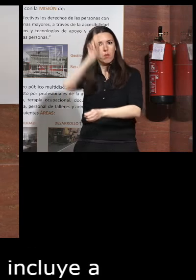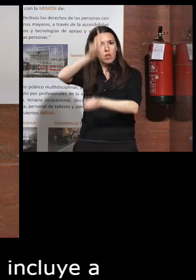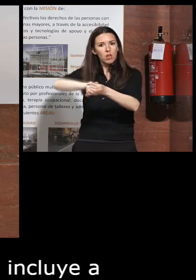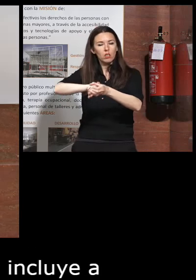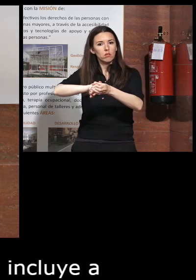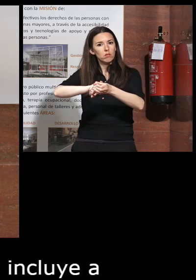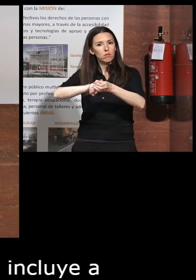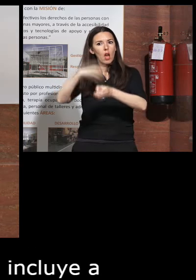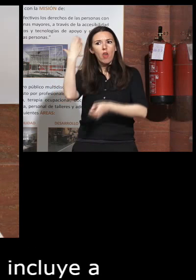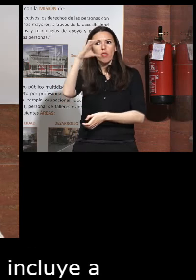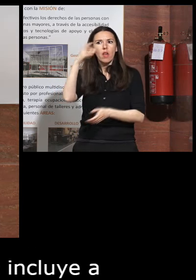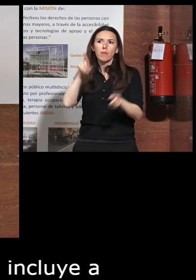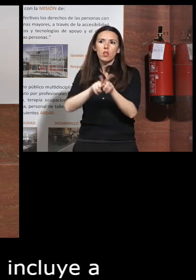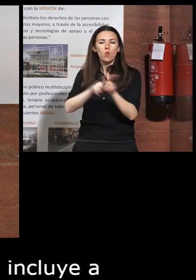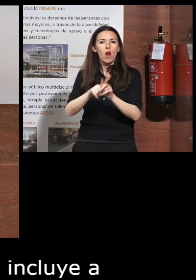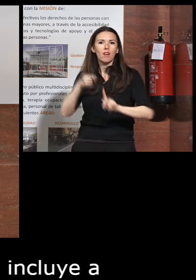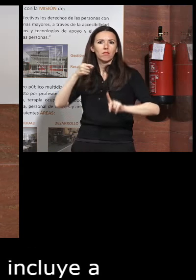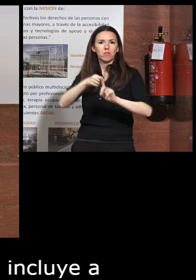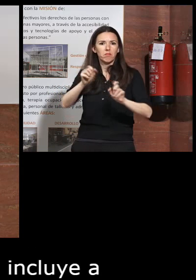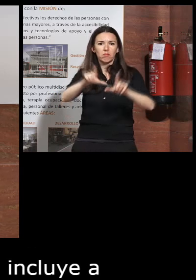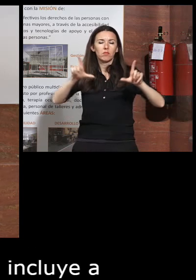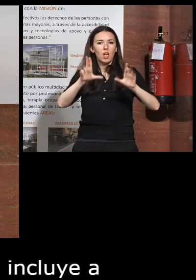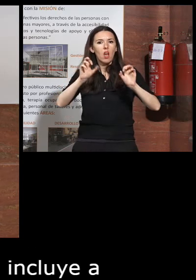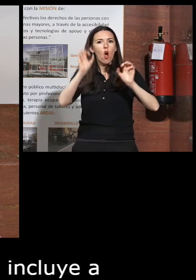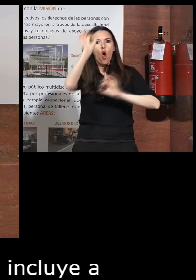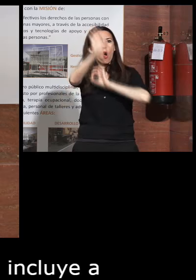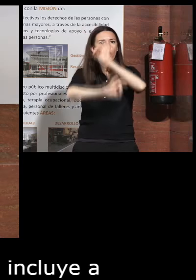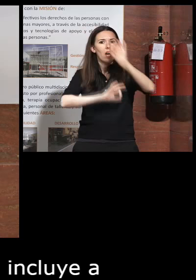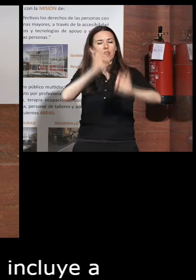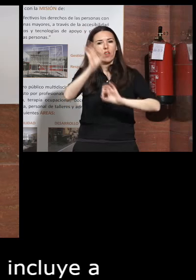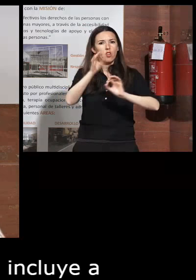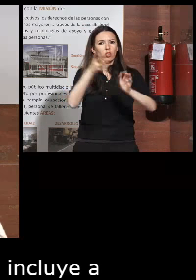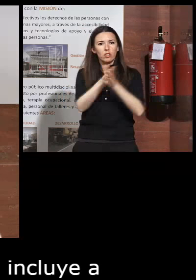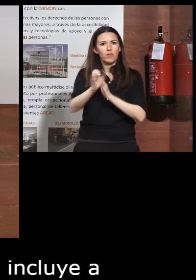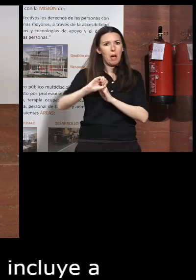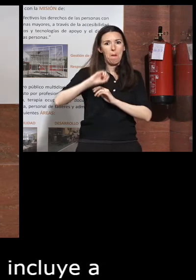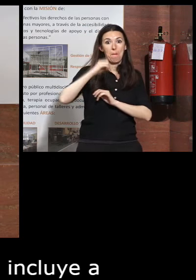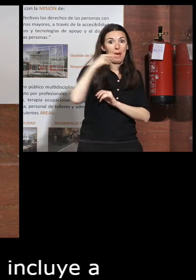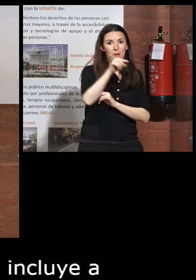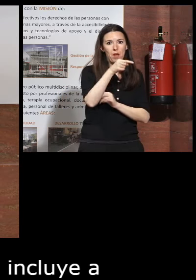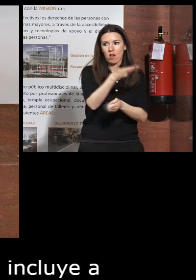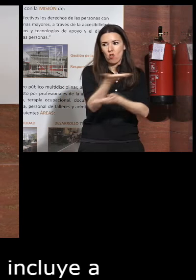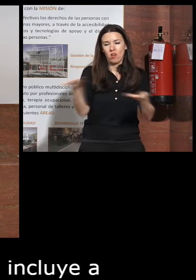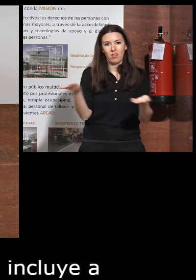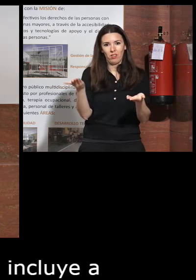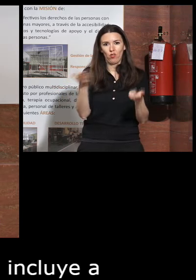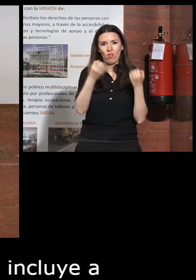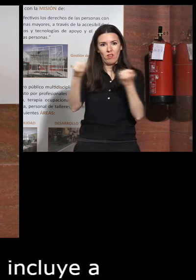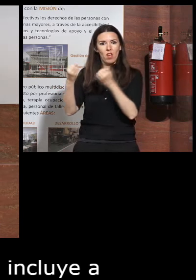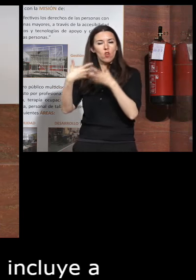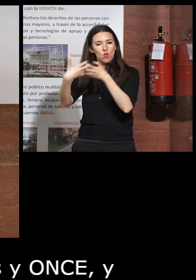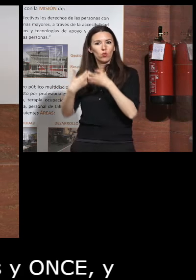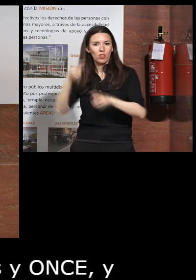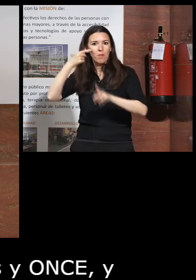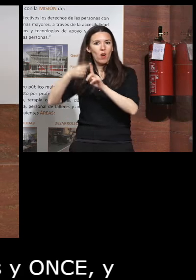pone al CERMI como una organización que va un paso por delante del resto de entidades que luchan por